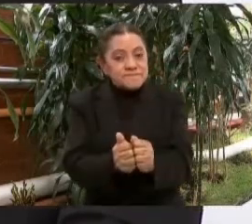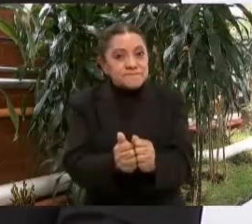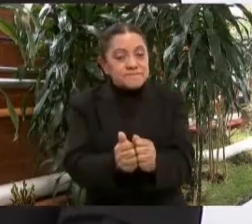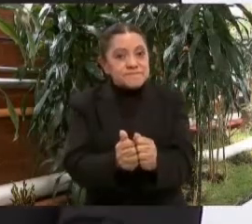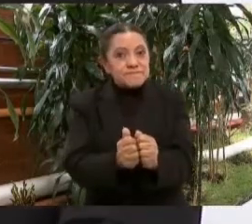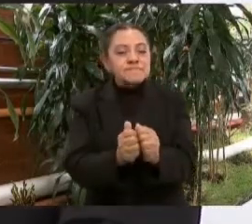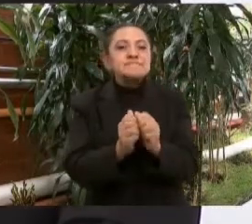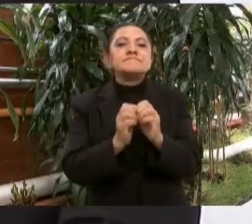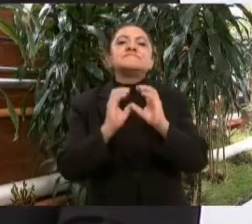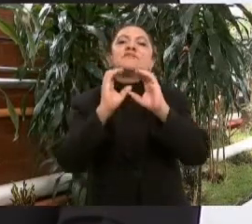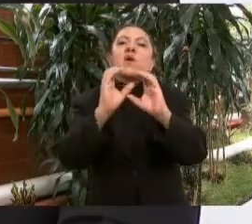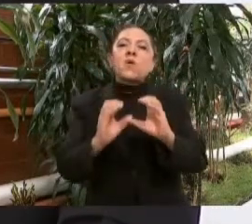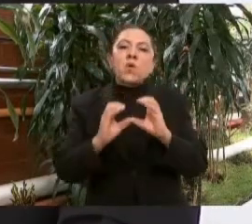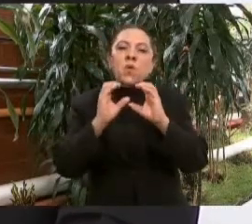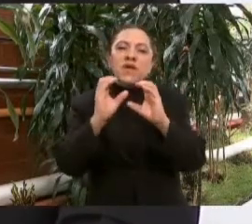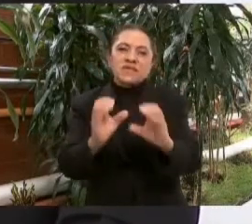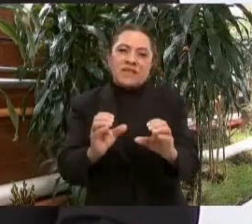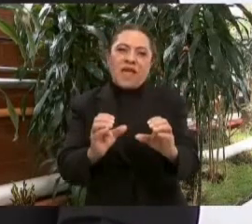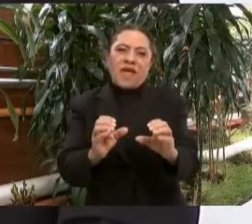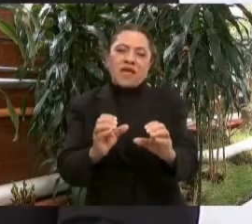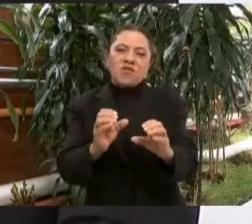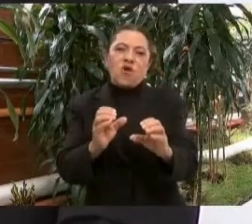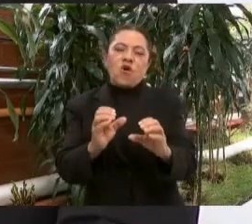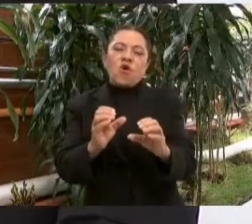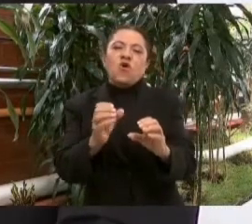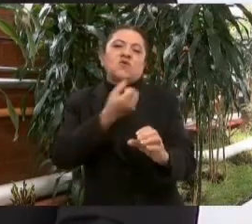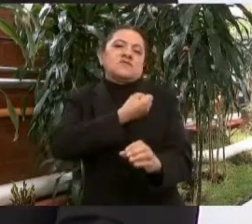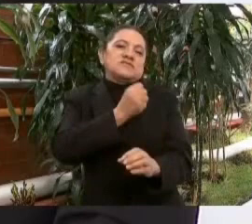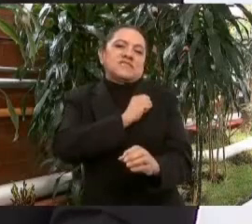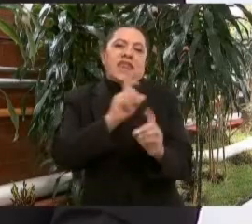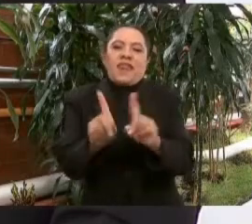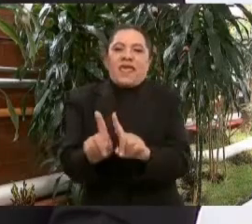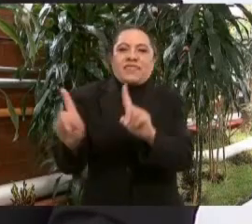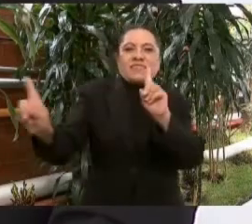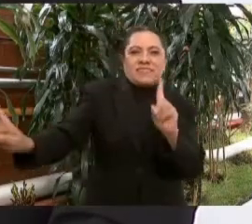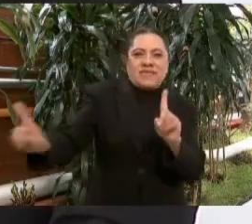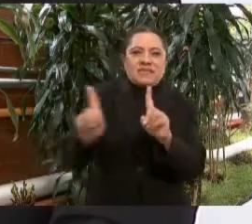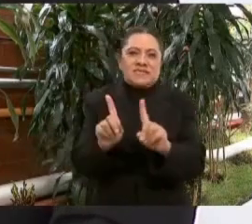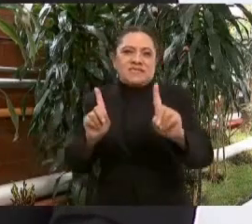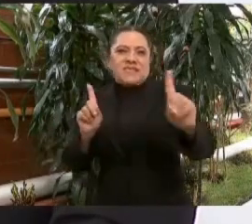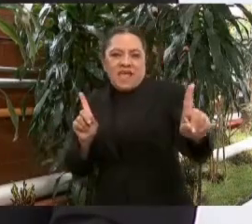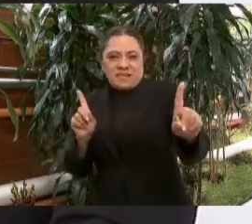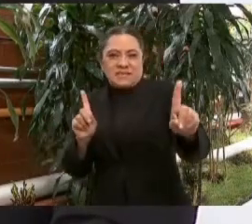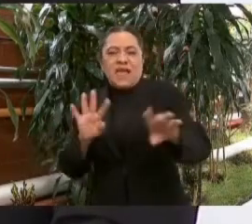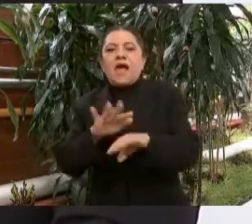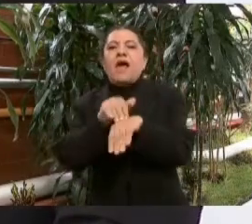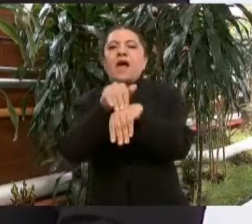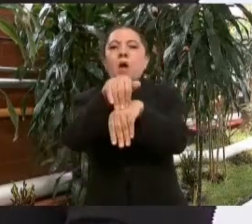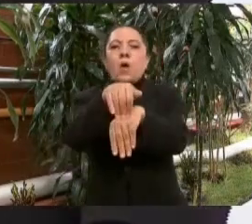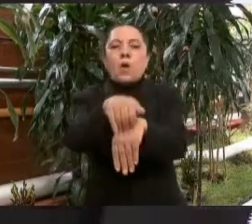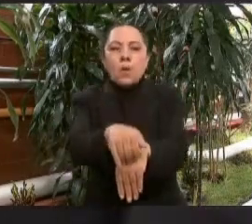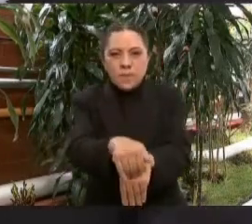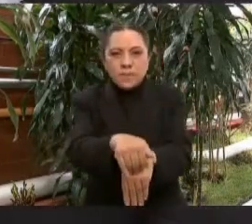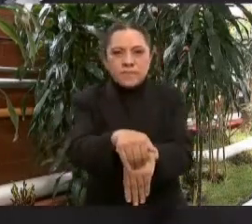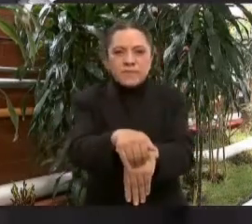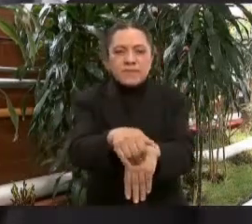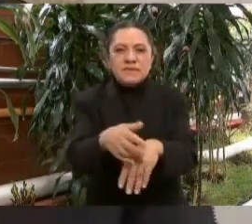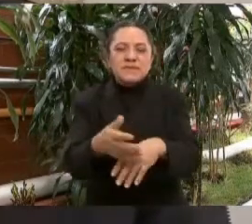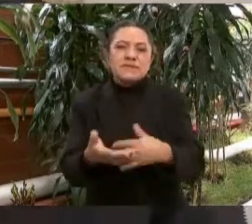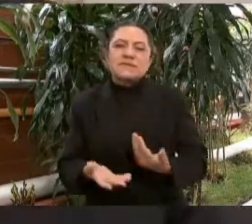medidas de sana distancia, el hacerle caso a los